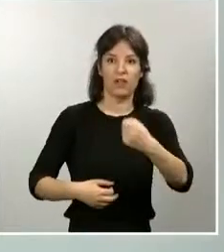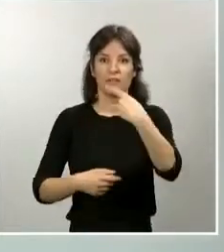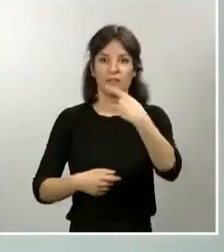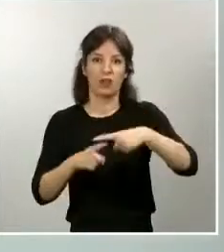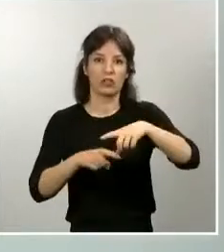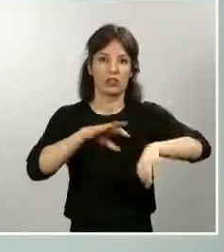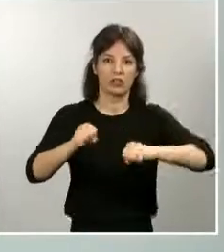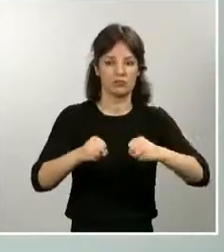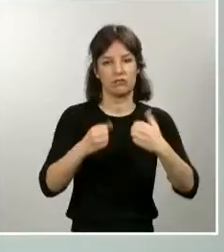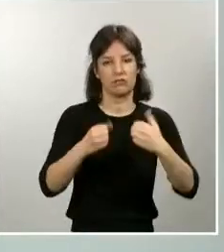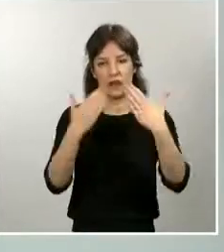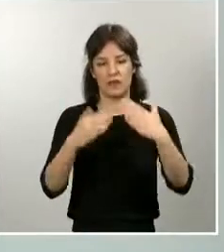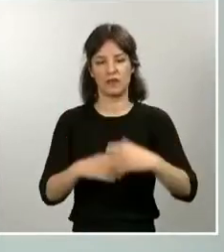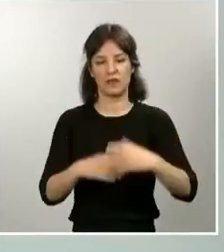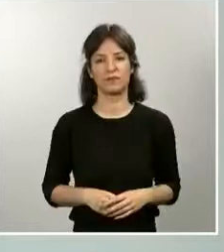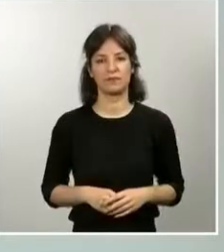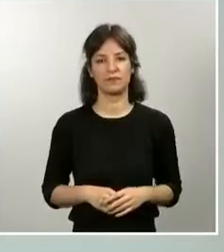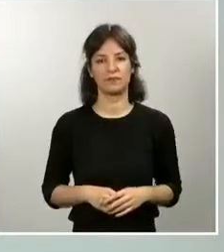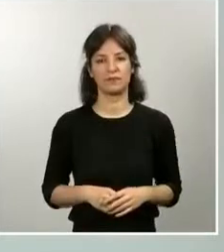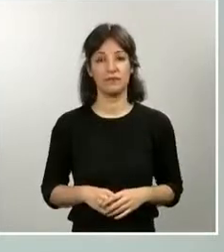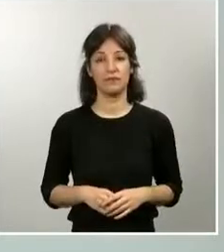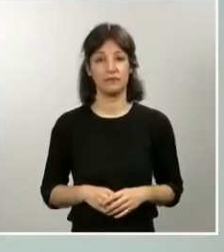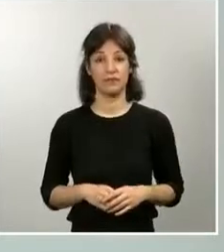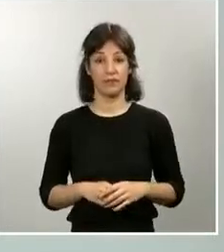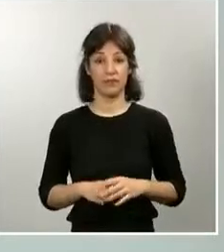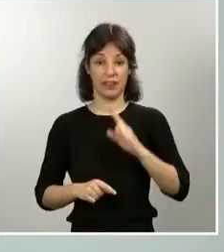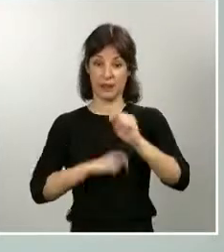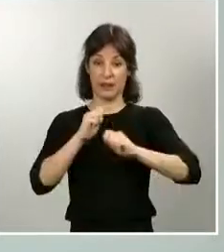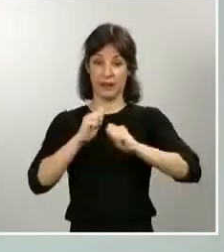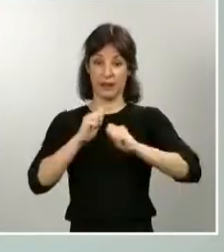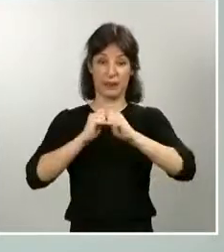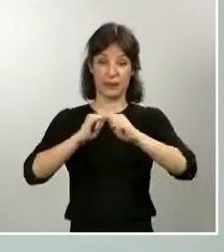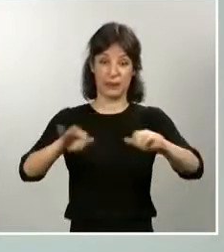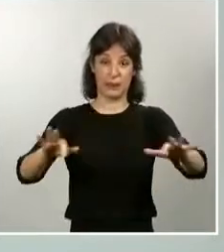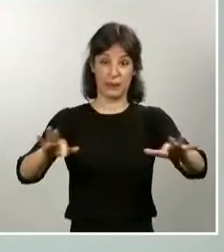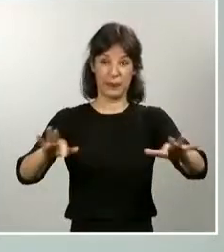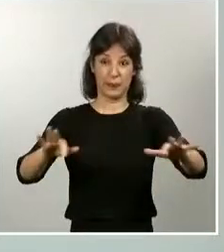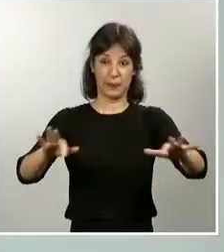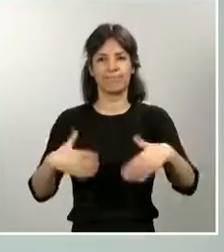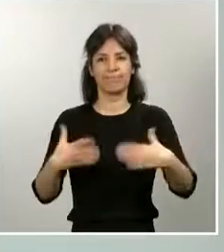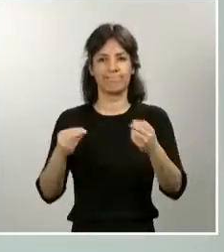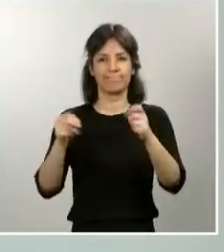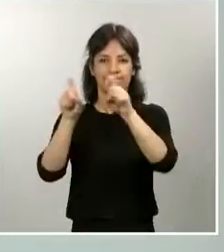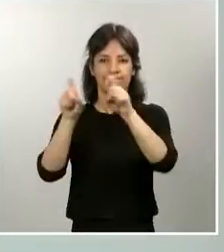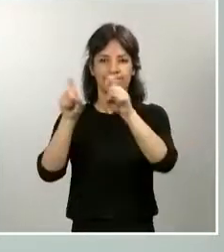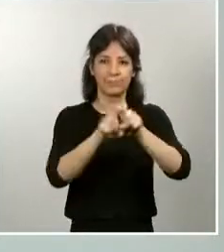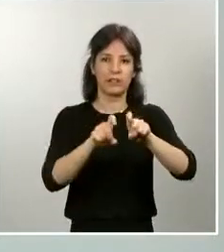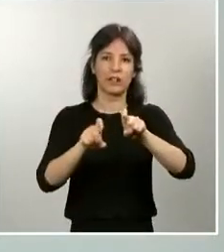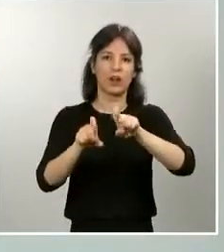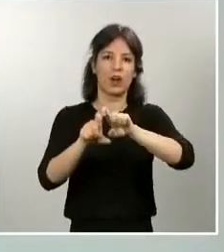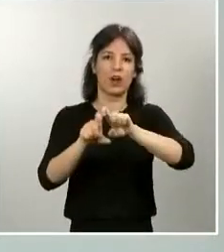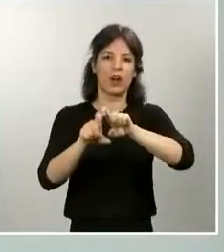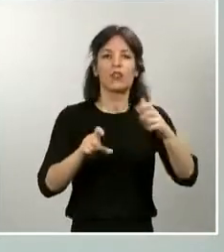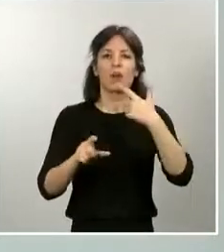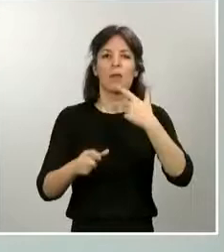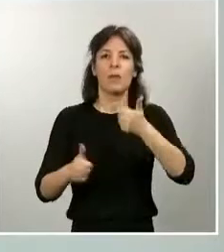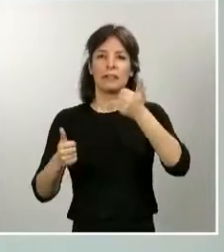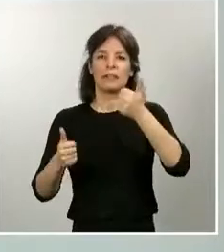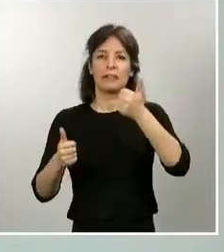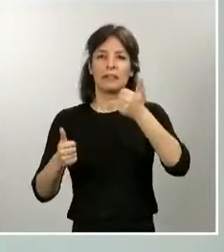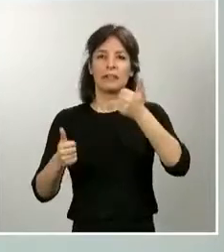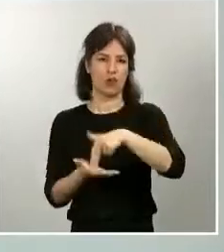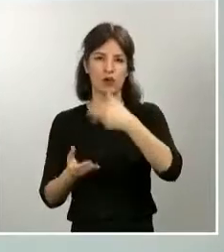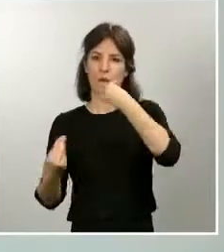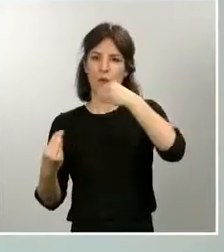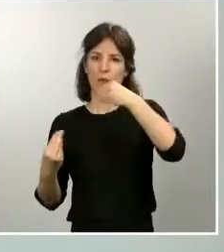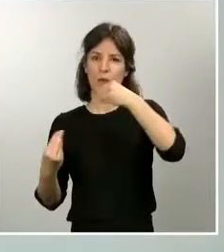Debido a la actual pandemia, muchas entidades y organizaciones han puesto en marcha el método del teletrabajo con el fin de evitar contagios